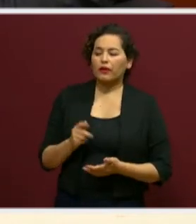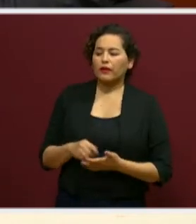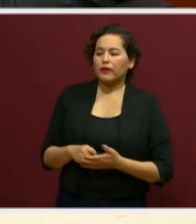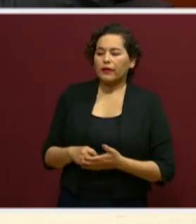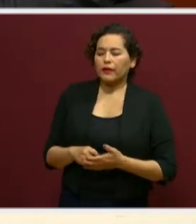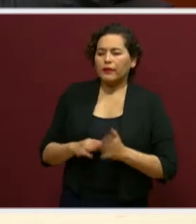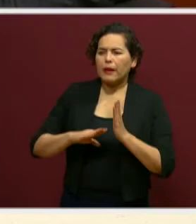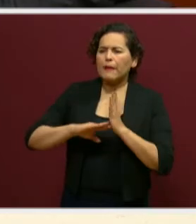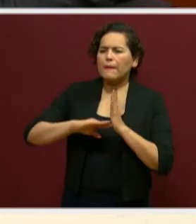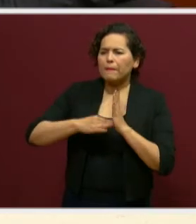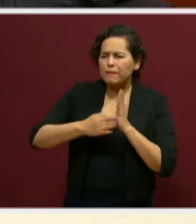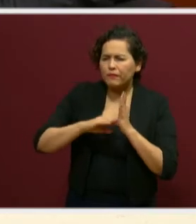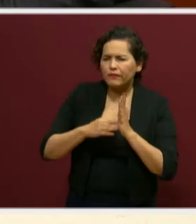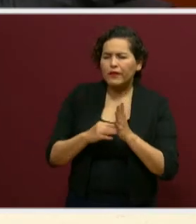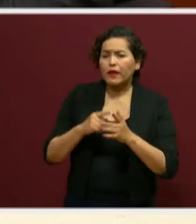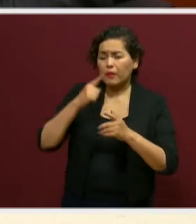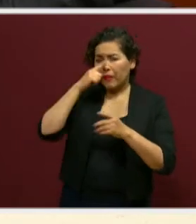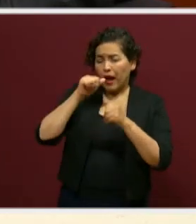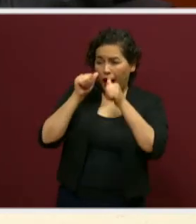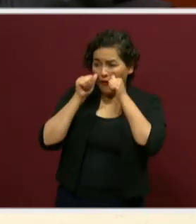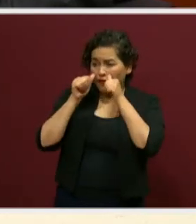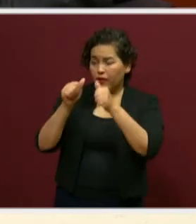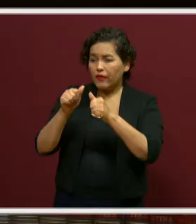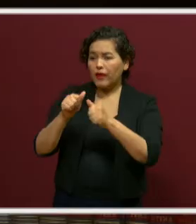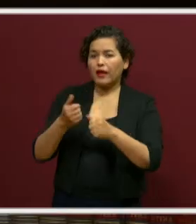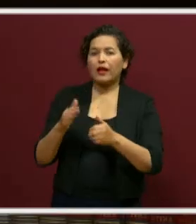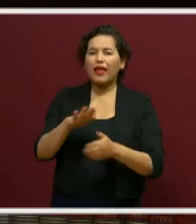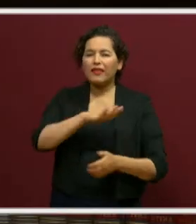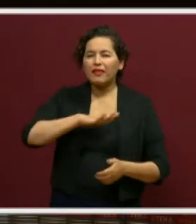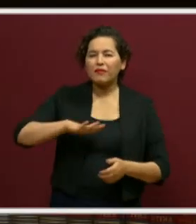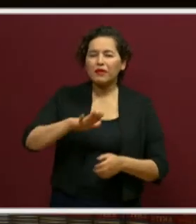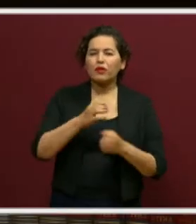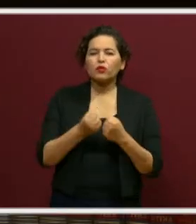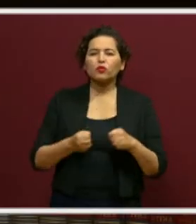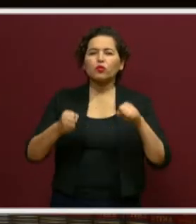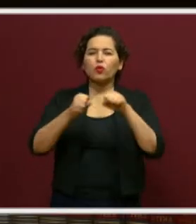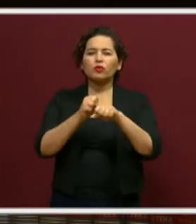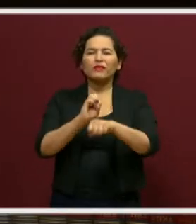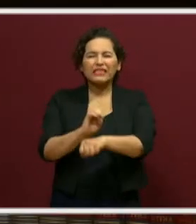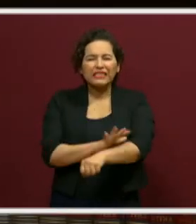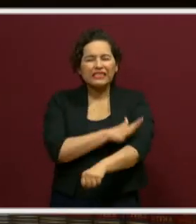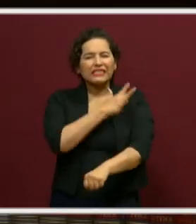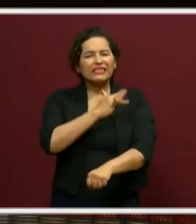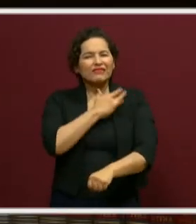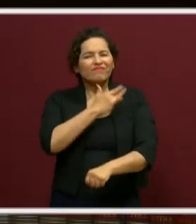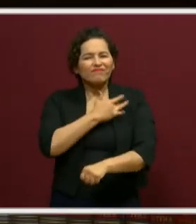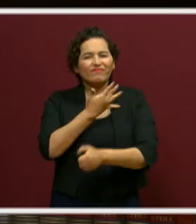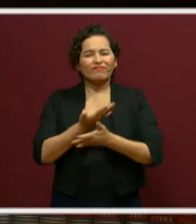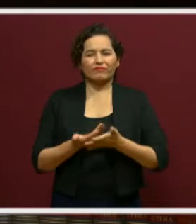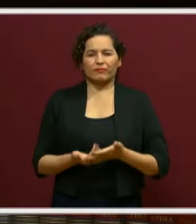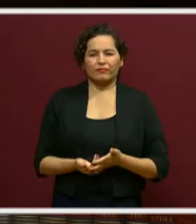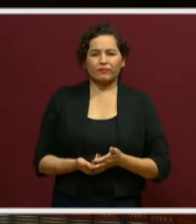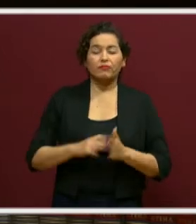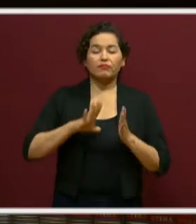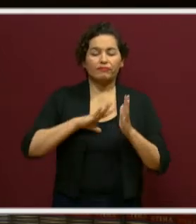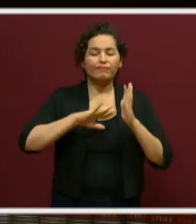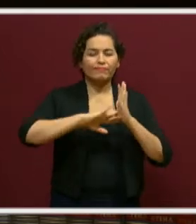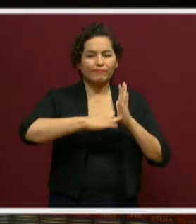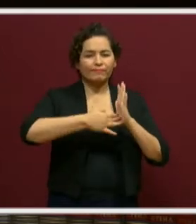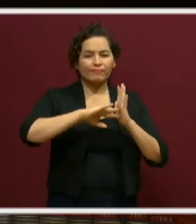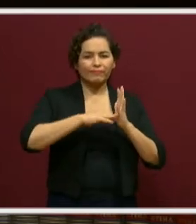atender la dimensión socioemocional. Sí, aquí las estrategias más utilizadas fueron,